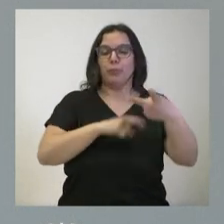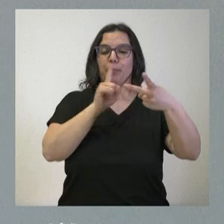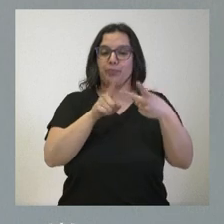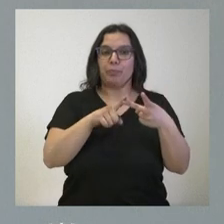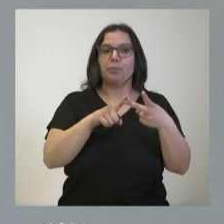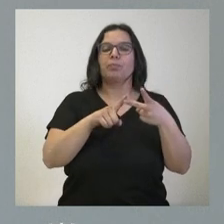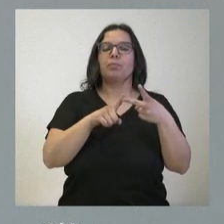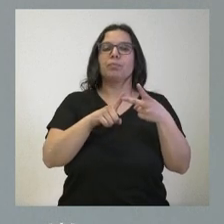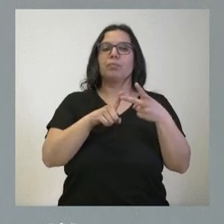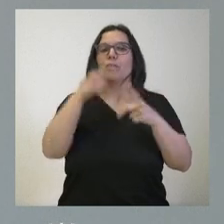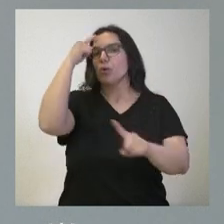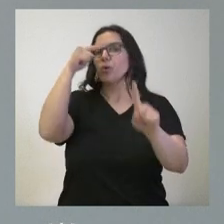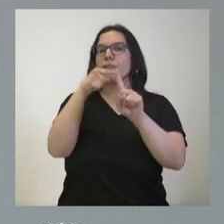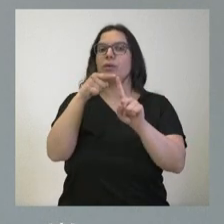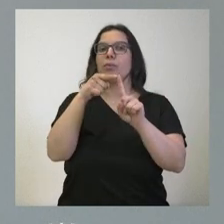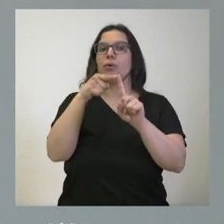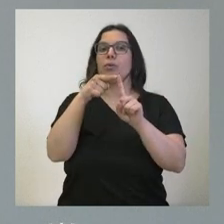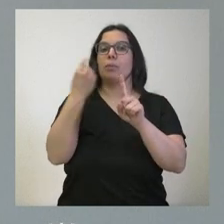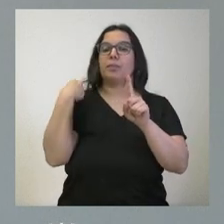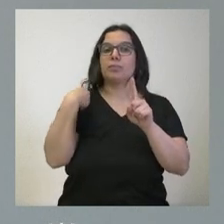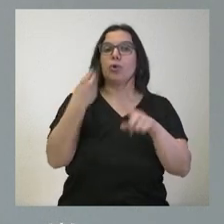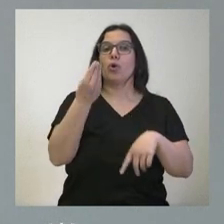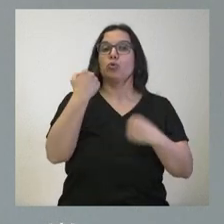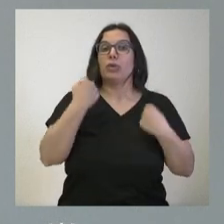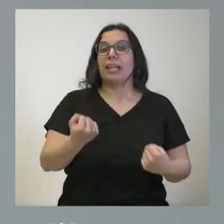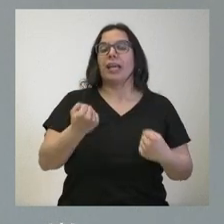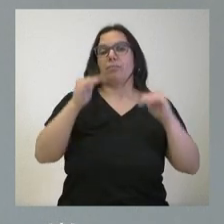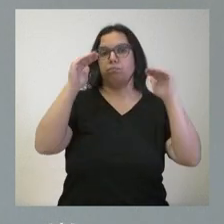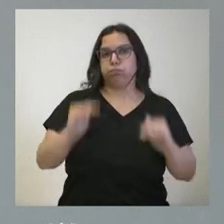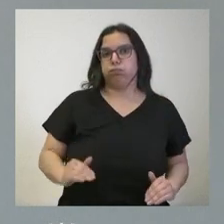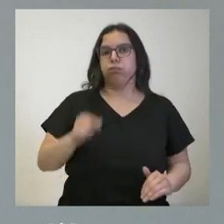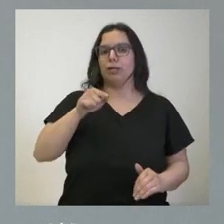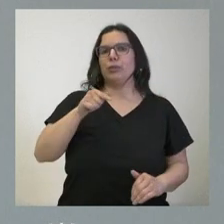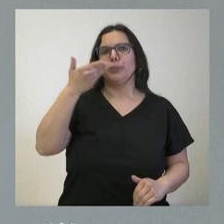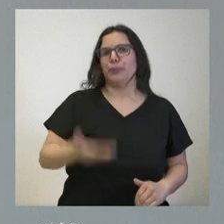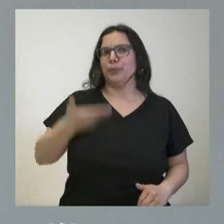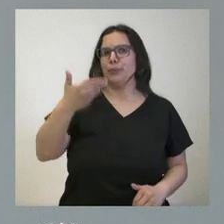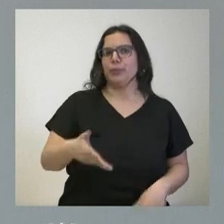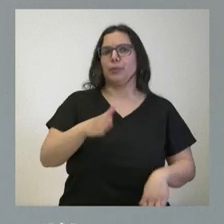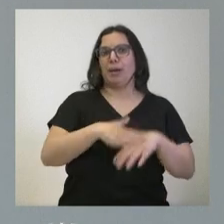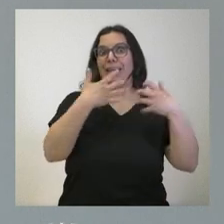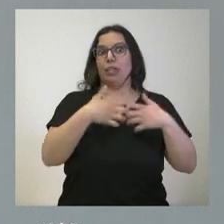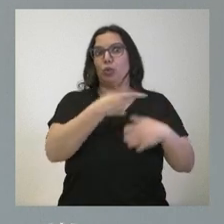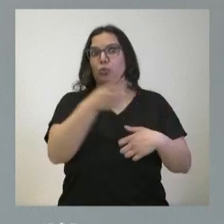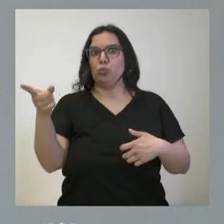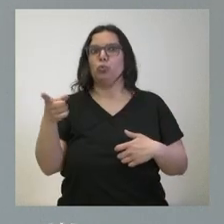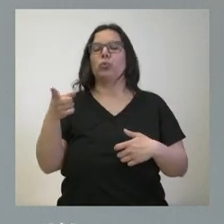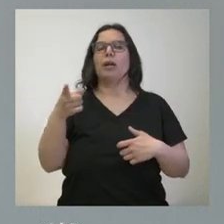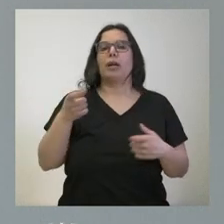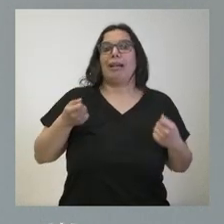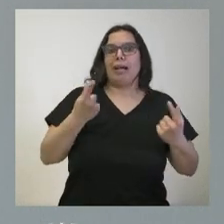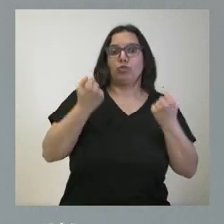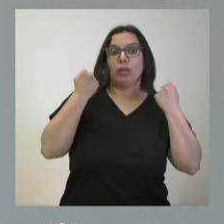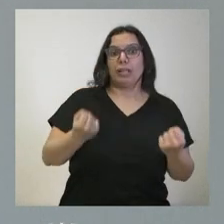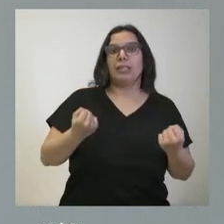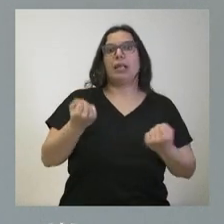es el que tiene como objetivo reducir el consumo de energía. Es un factor esencial desde el punto de vista industrial, la reducción del consumo energético para